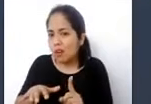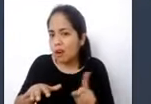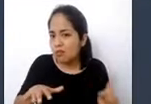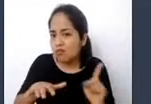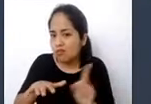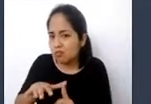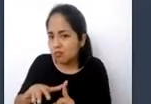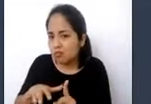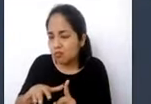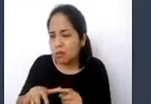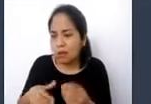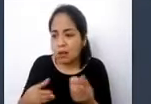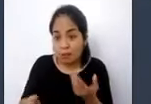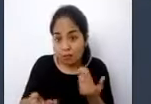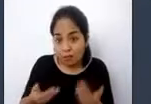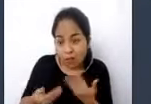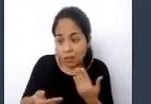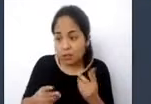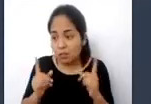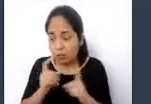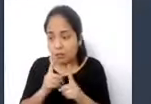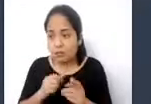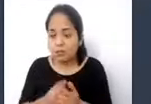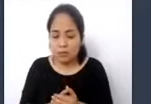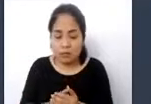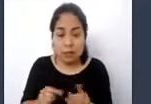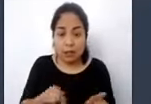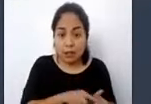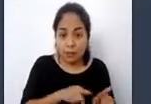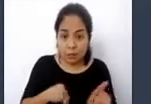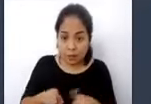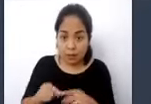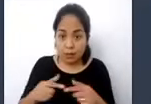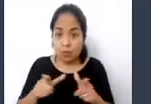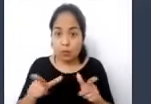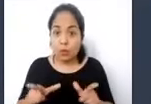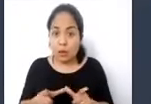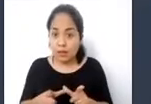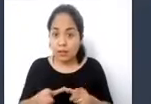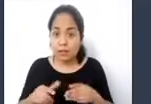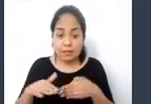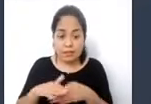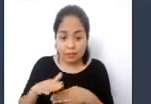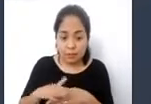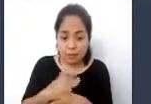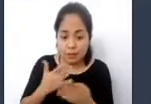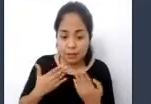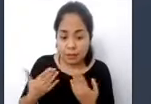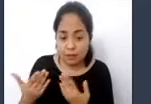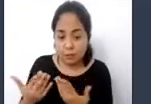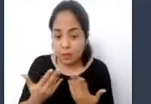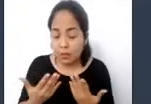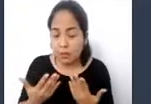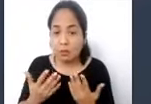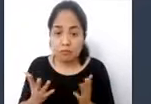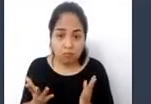también debemos darle especial consideración a la existencia de espacios accesibles para personas con discapacidad.